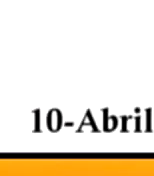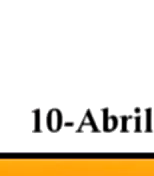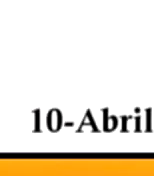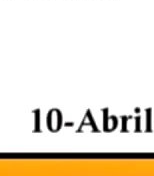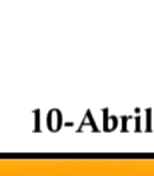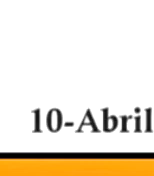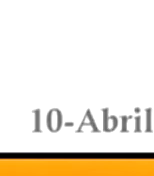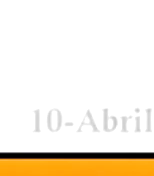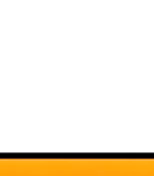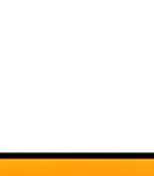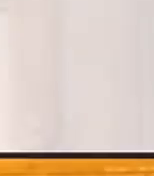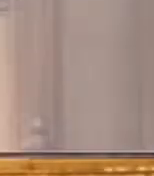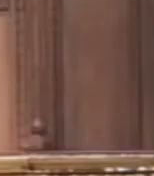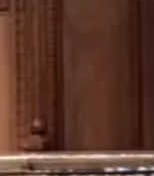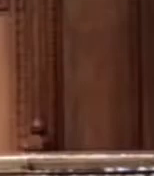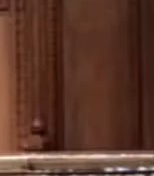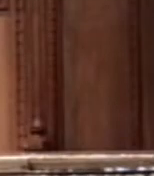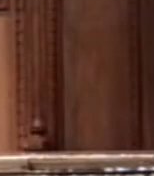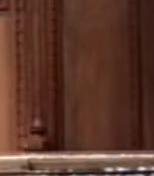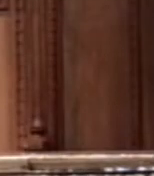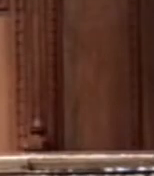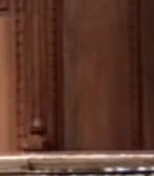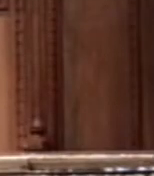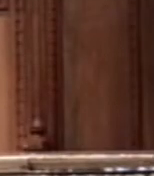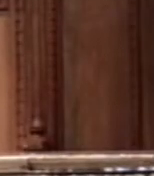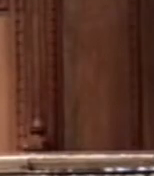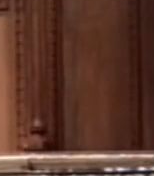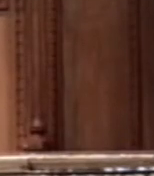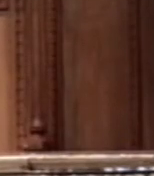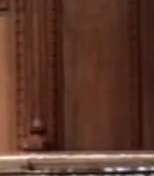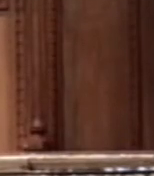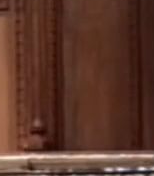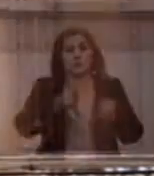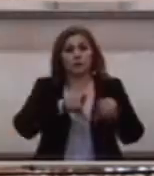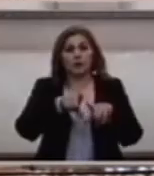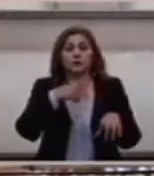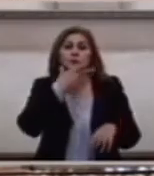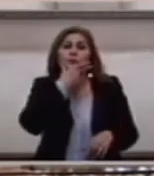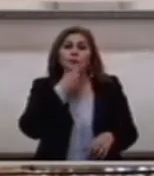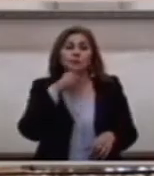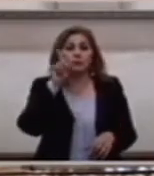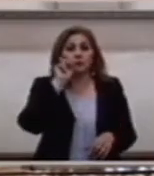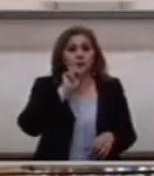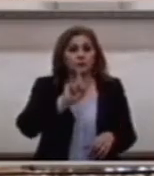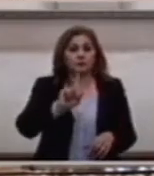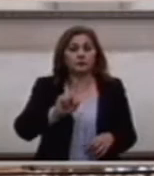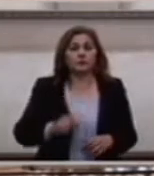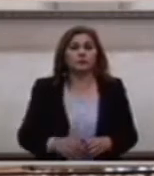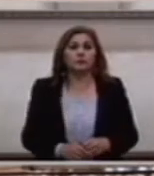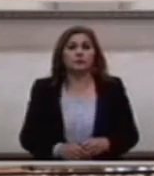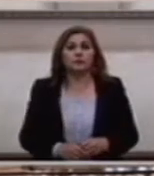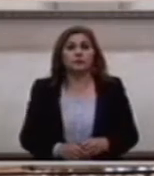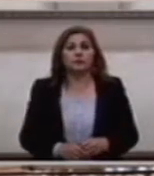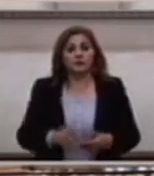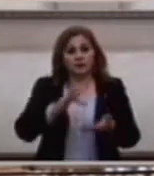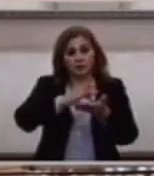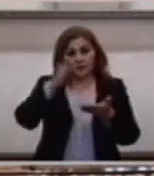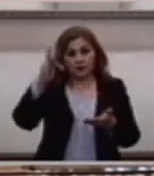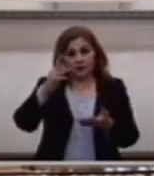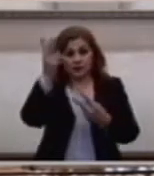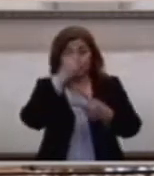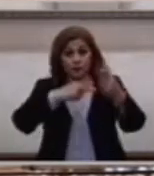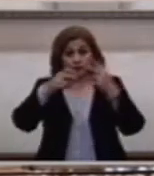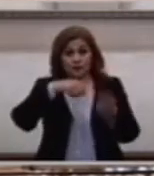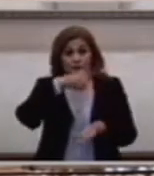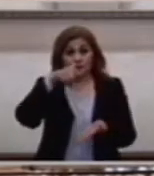Música Hermanas y hermanos Gracias por estar aquí